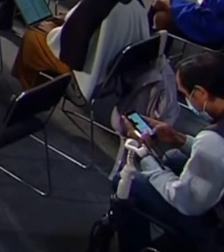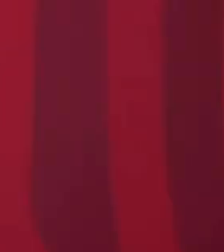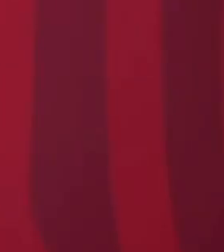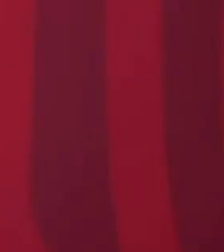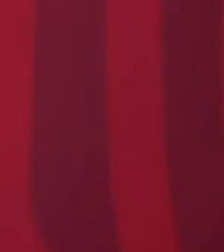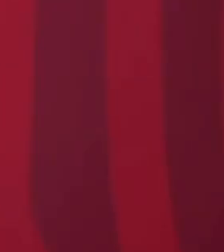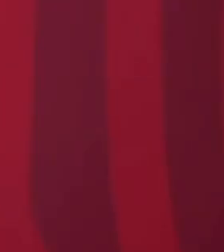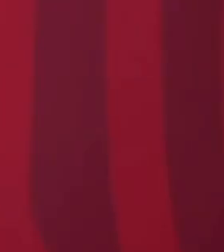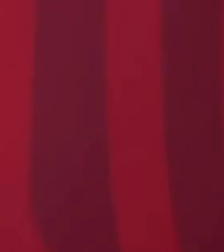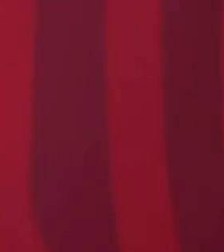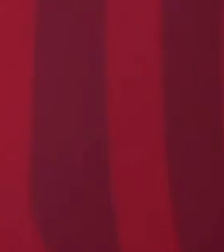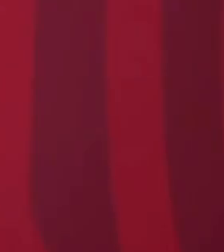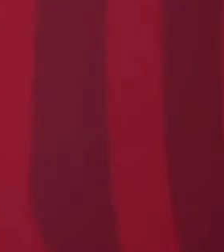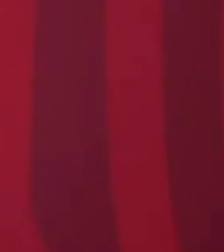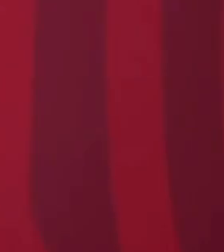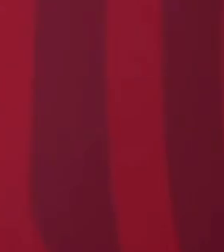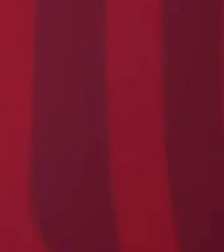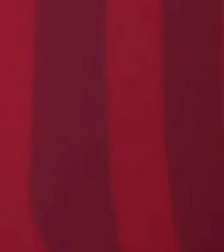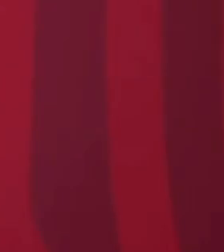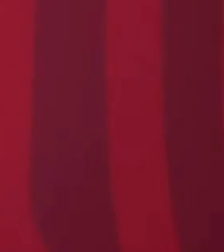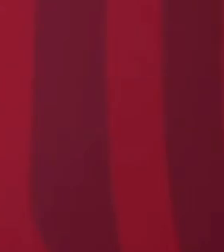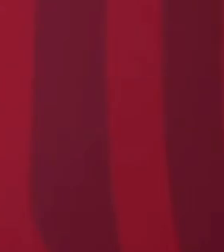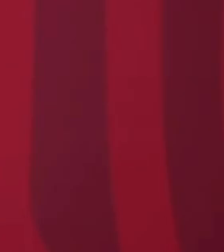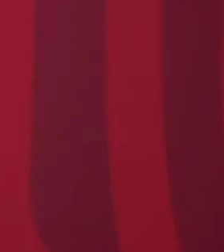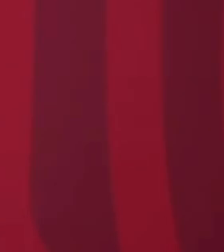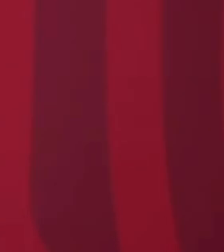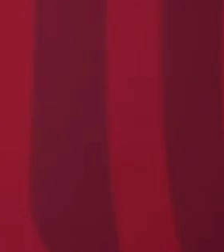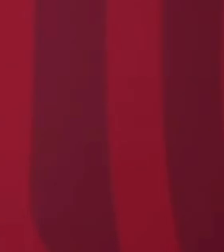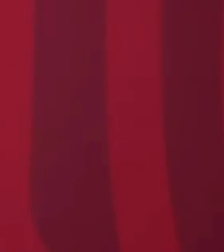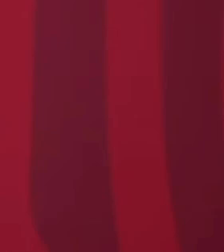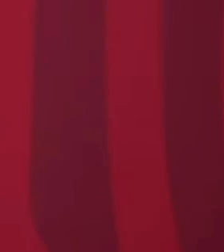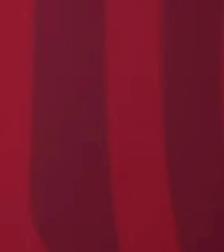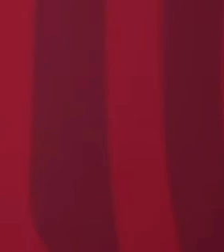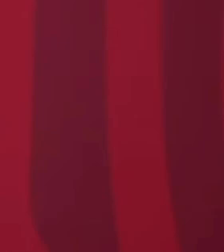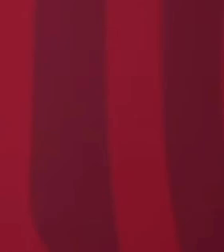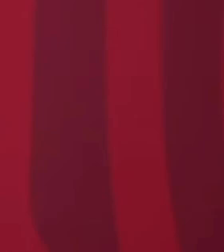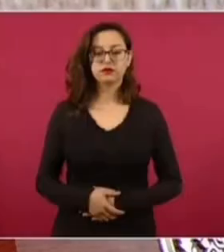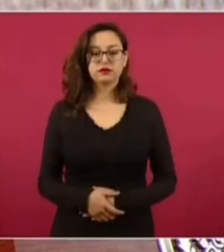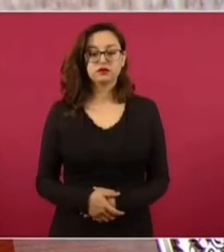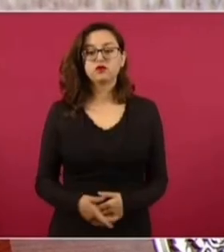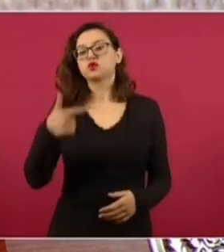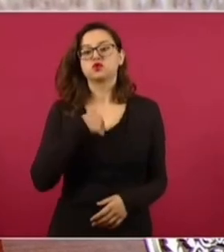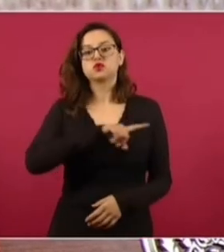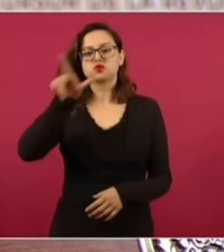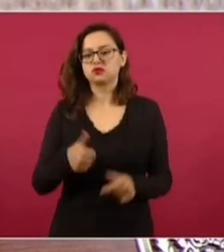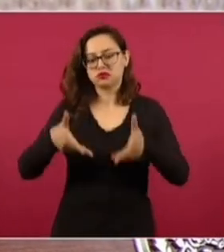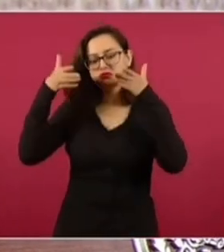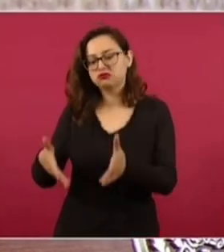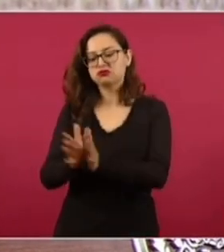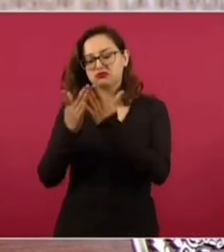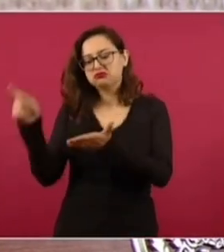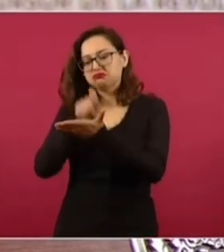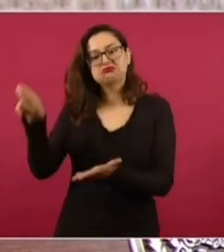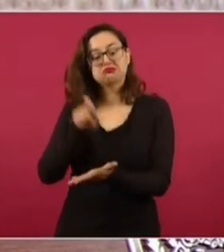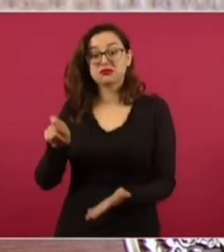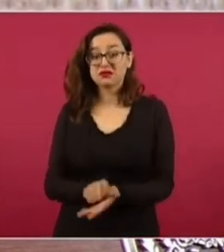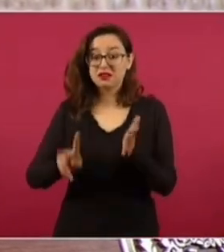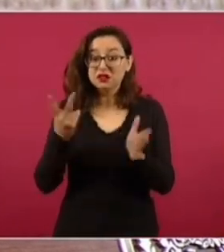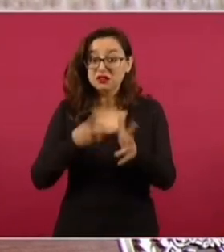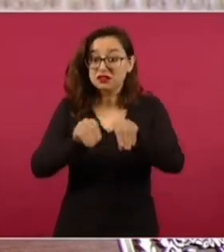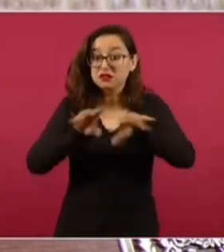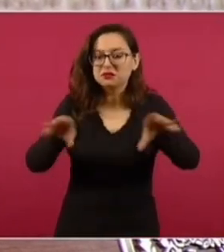a escribir, ni siquiera voy a publicar con frecuencia el primer libro después de que yo